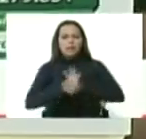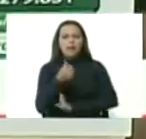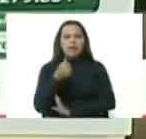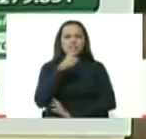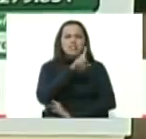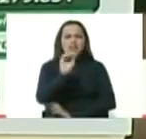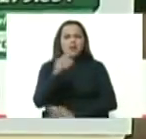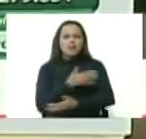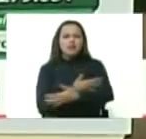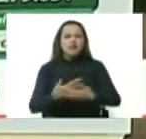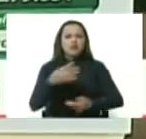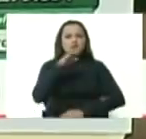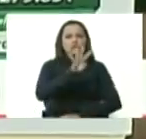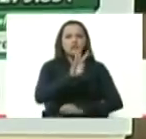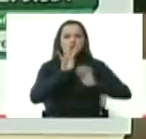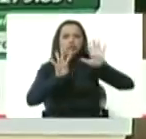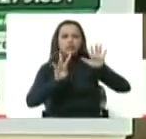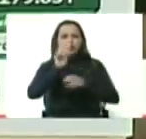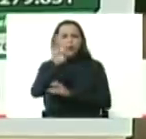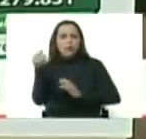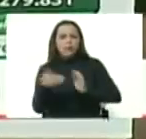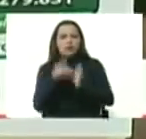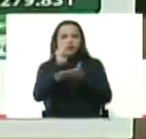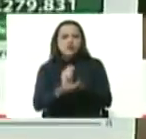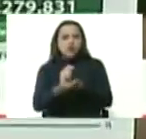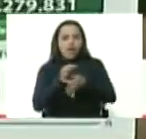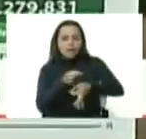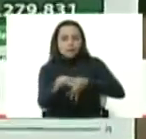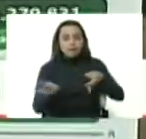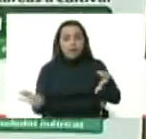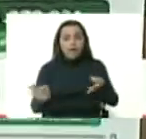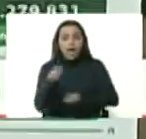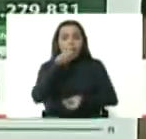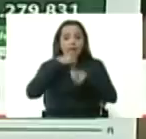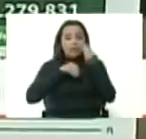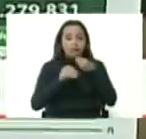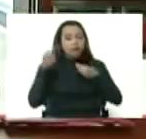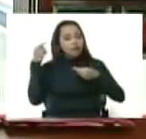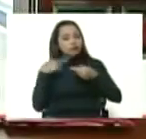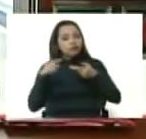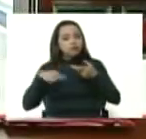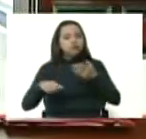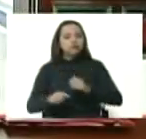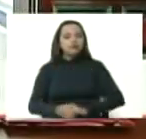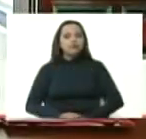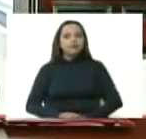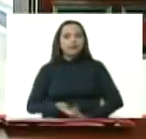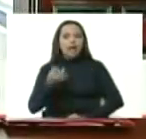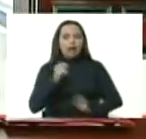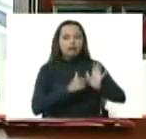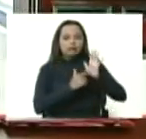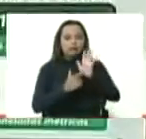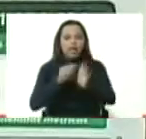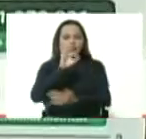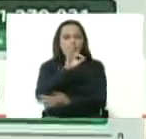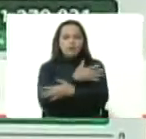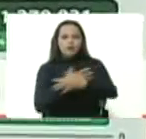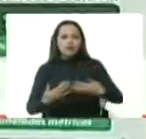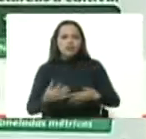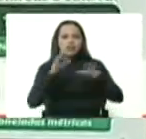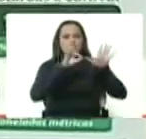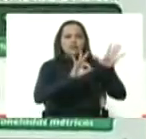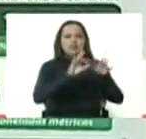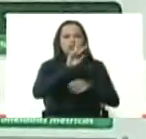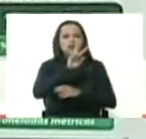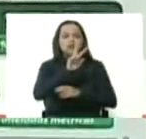millones cuatrocientos noventa dos mil toneladas métricas de alimentos y productos aquí está tres millones trescientos sesenta